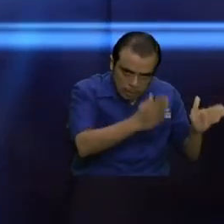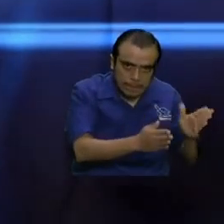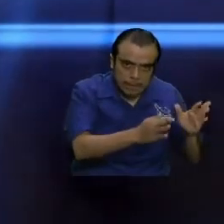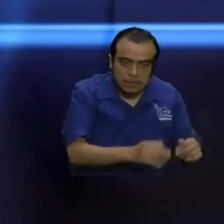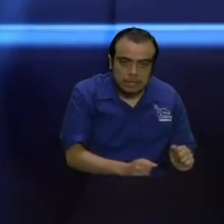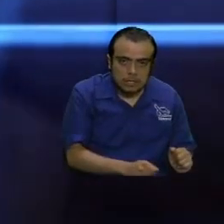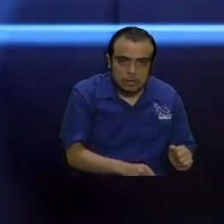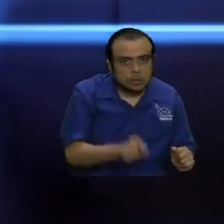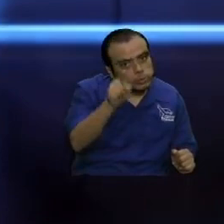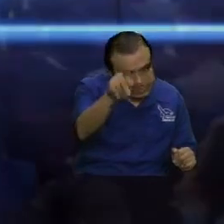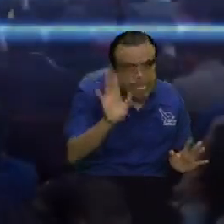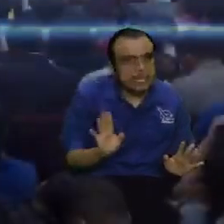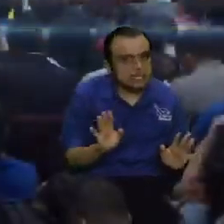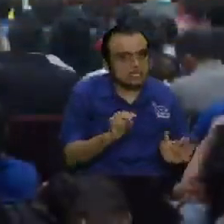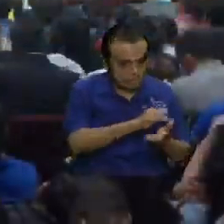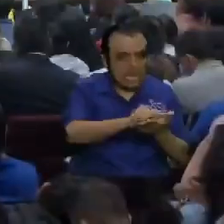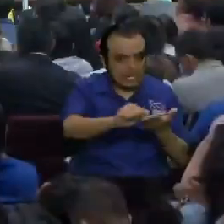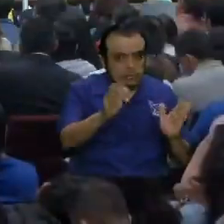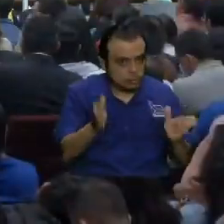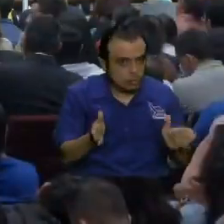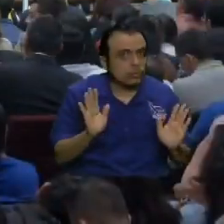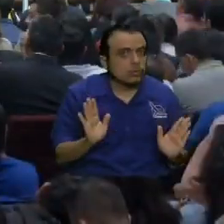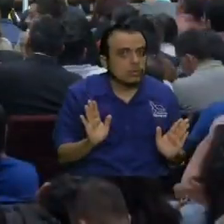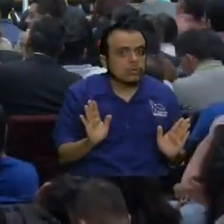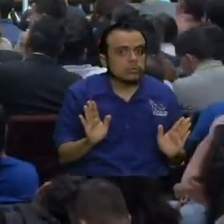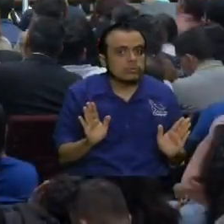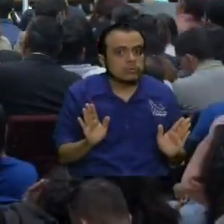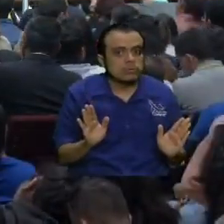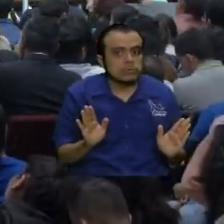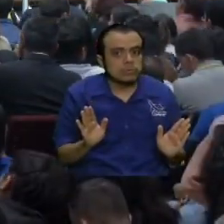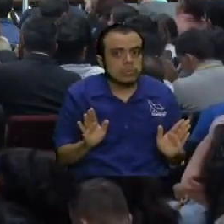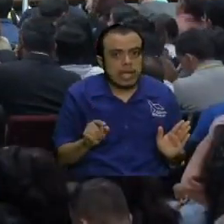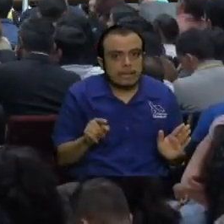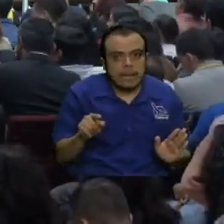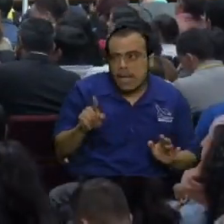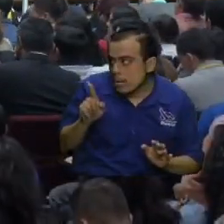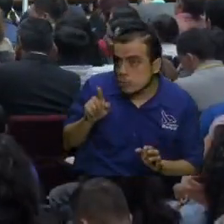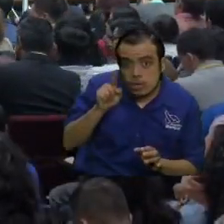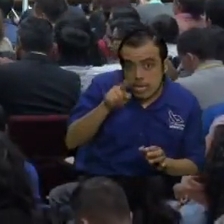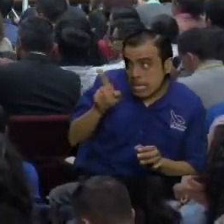Este, usted, el que está en la paración es un santo. Él no lo sabe.